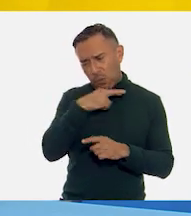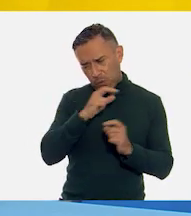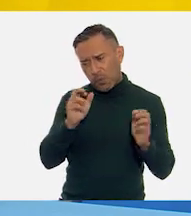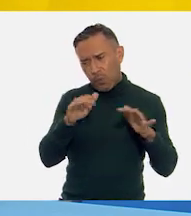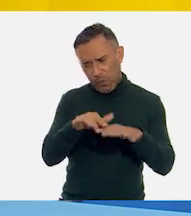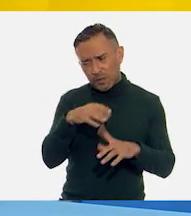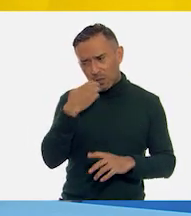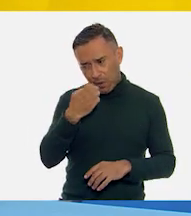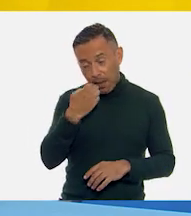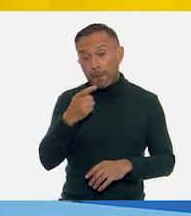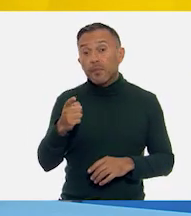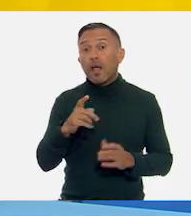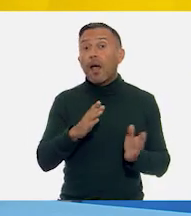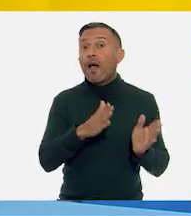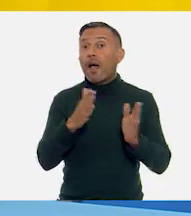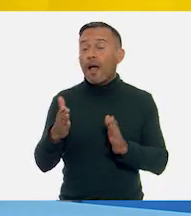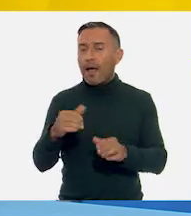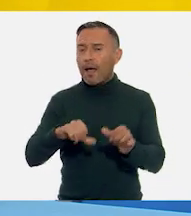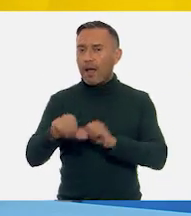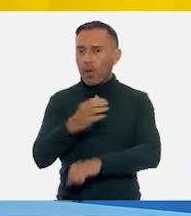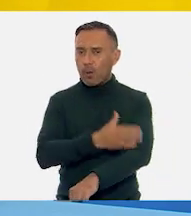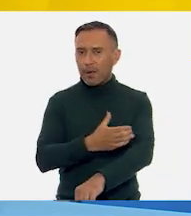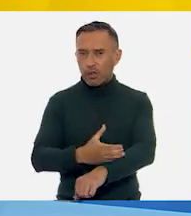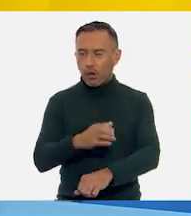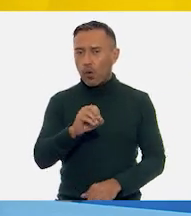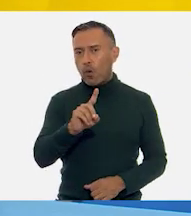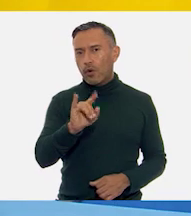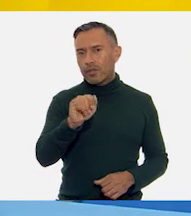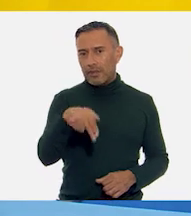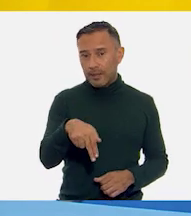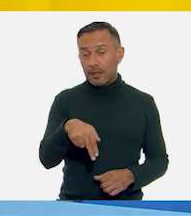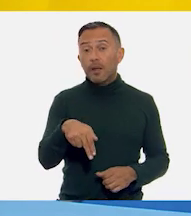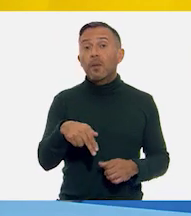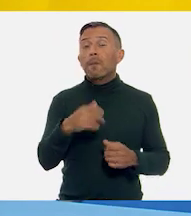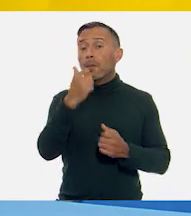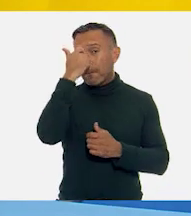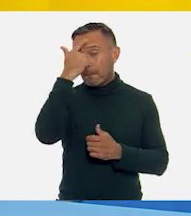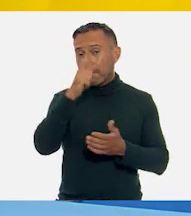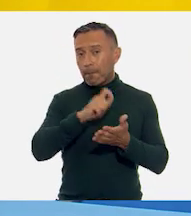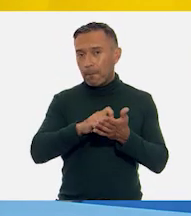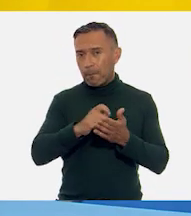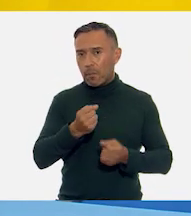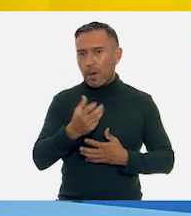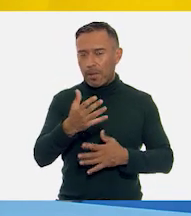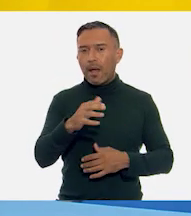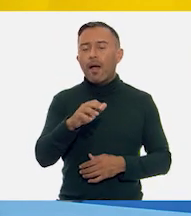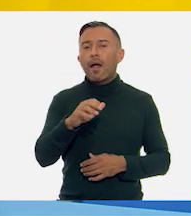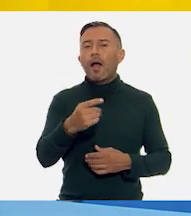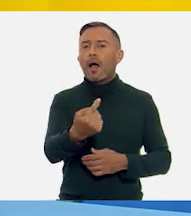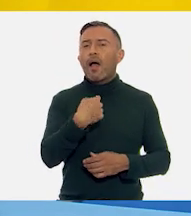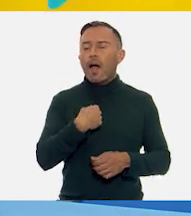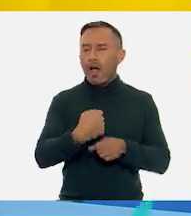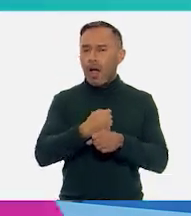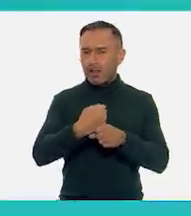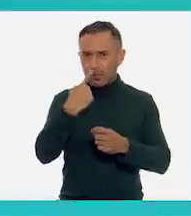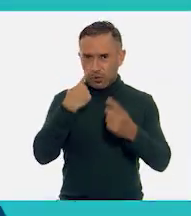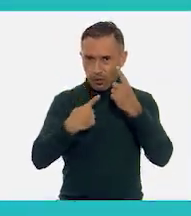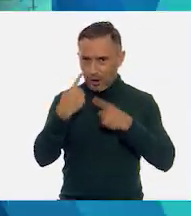a su compañero Odín con el poema Hermana, hazme llorar, del poeta mexicano Ramón López Velarde.